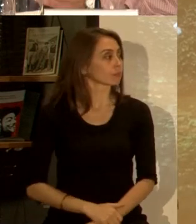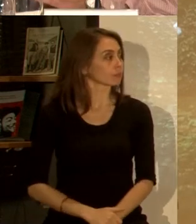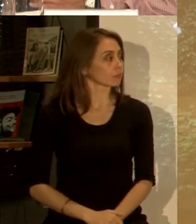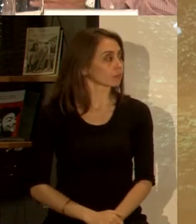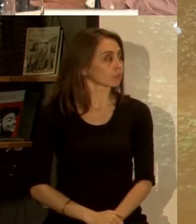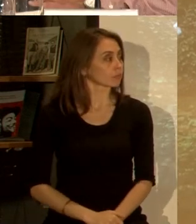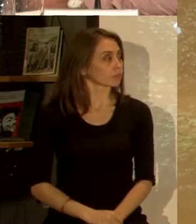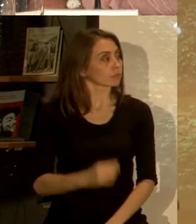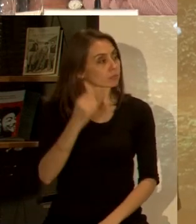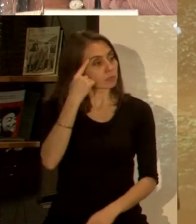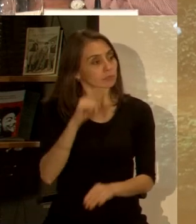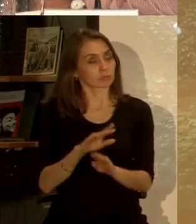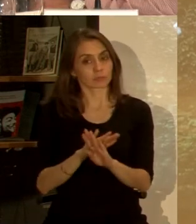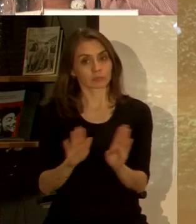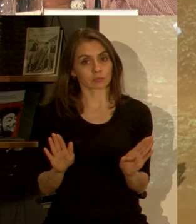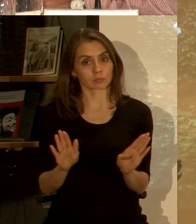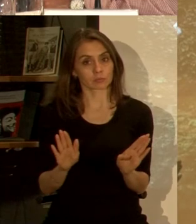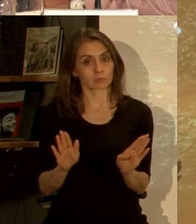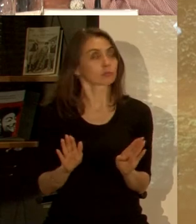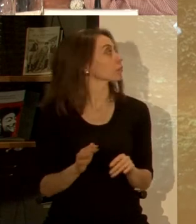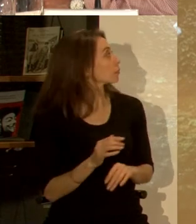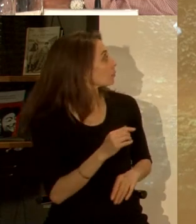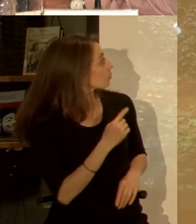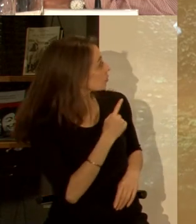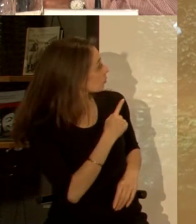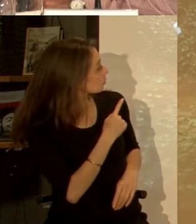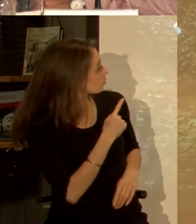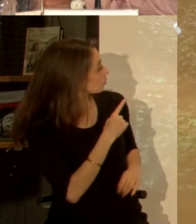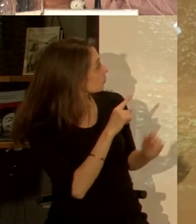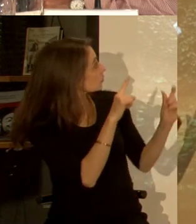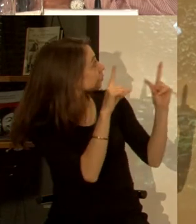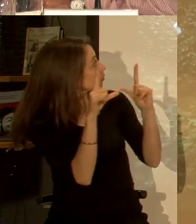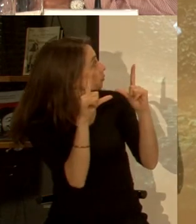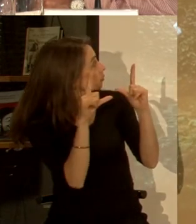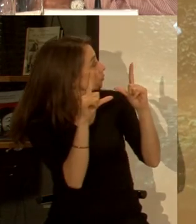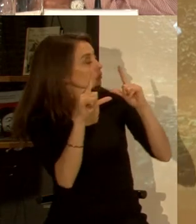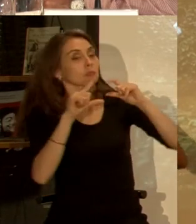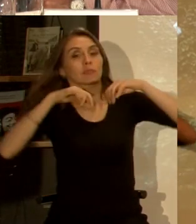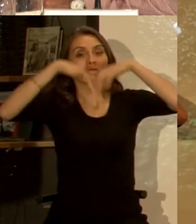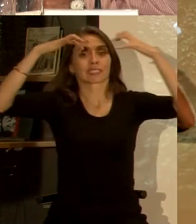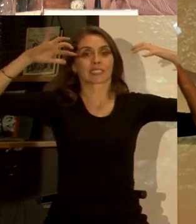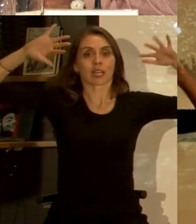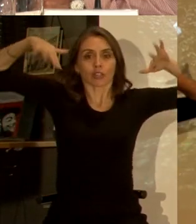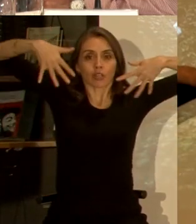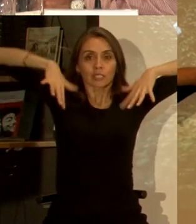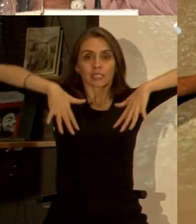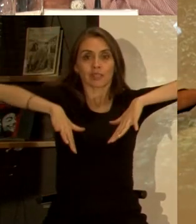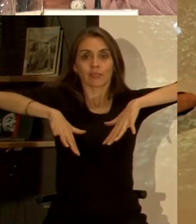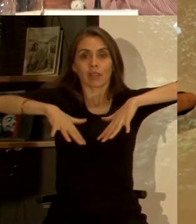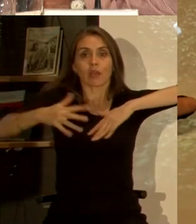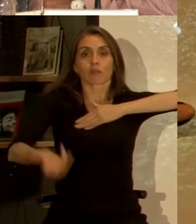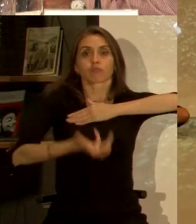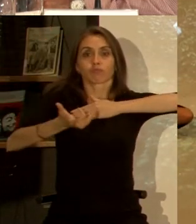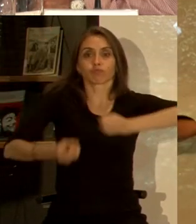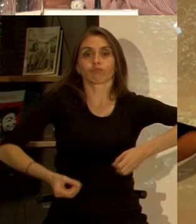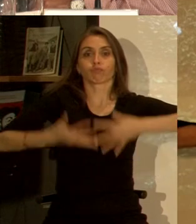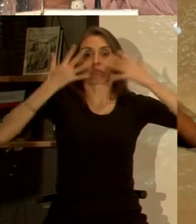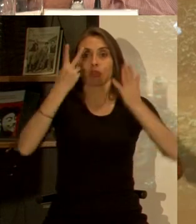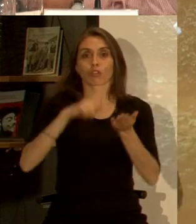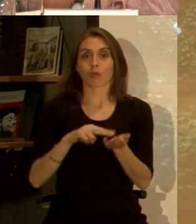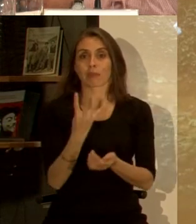para terminar quiero poner esta imagen de una quebrada una quebrada que ya se consumió por el incendio de 2014